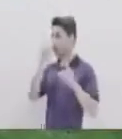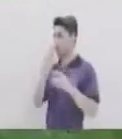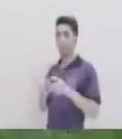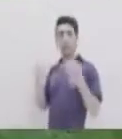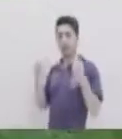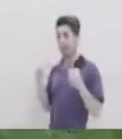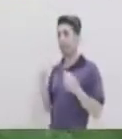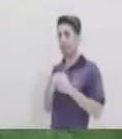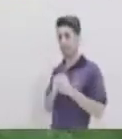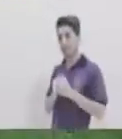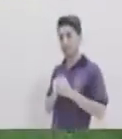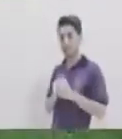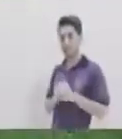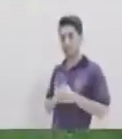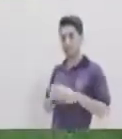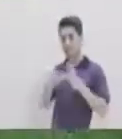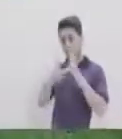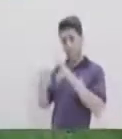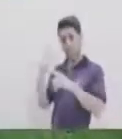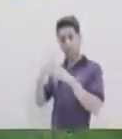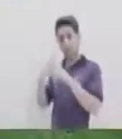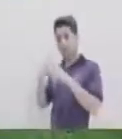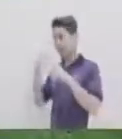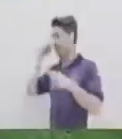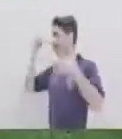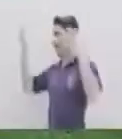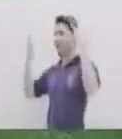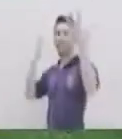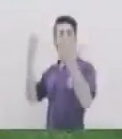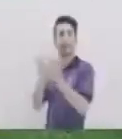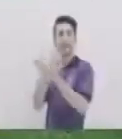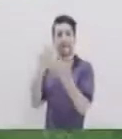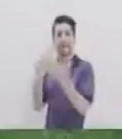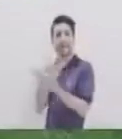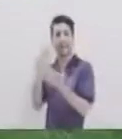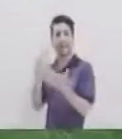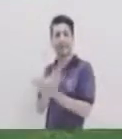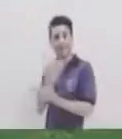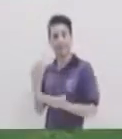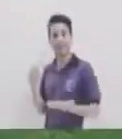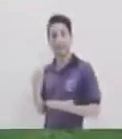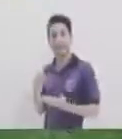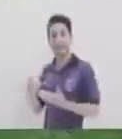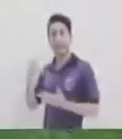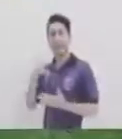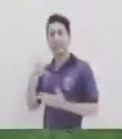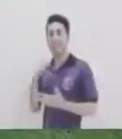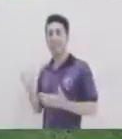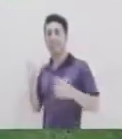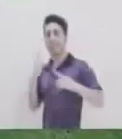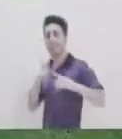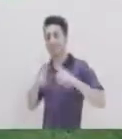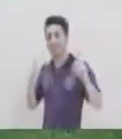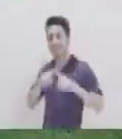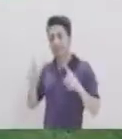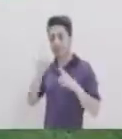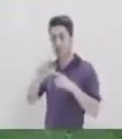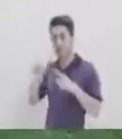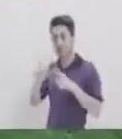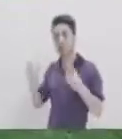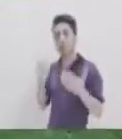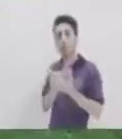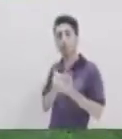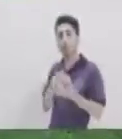ha hecho Un líder positivo Es una persona creativa Es una persona Es está innovando Es una persona Que está haciendo